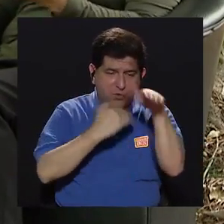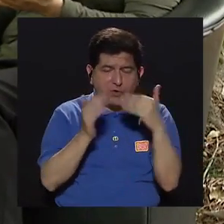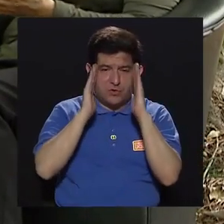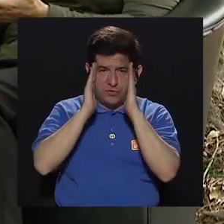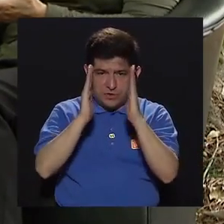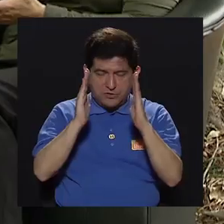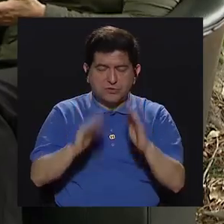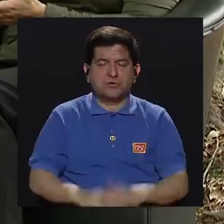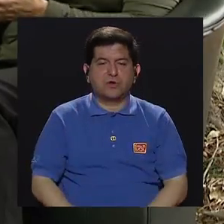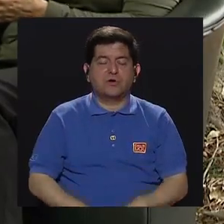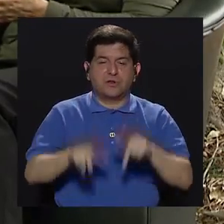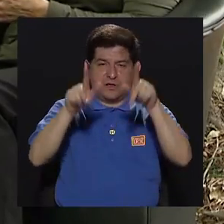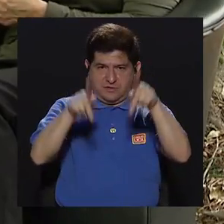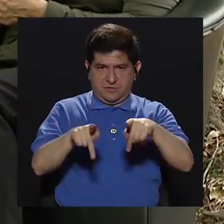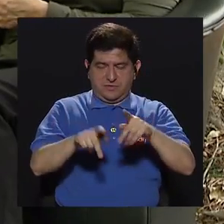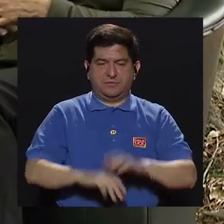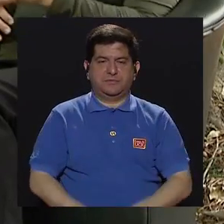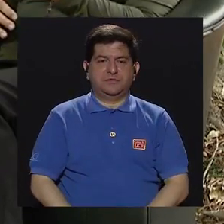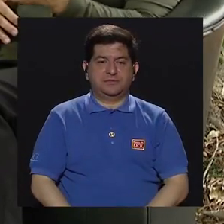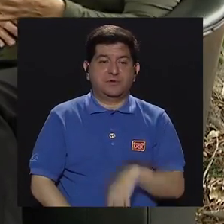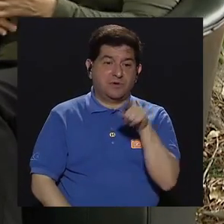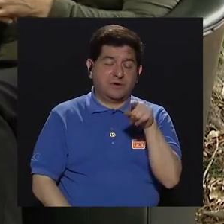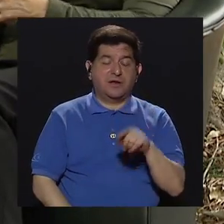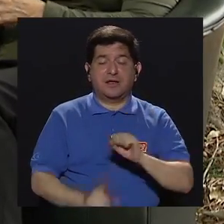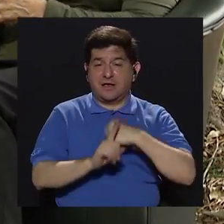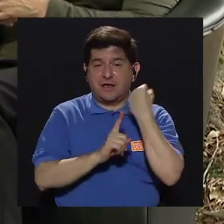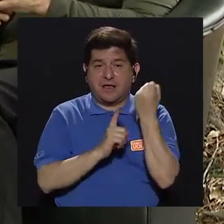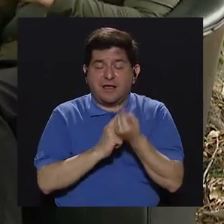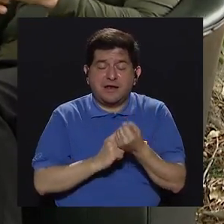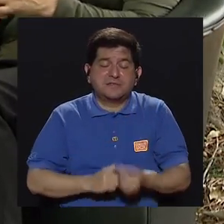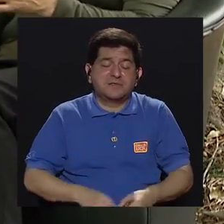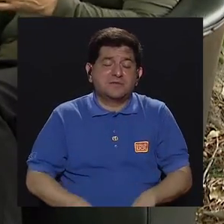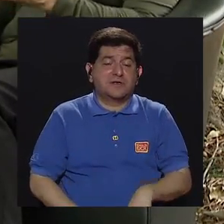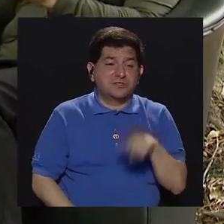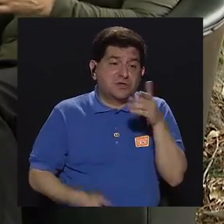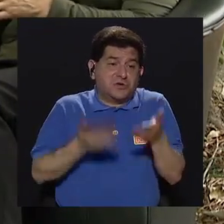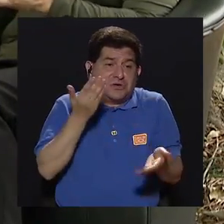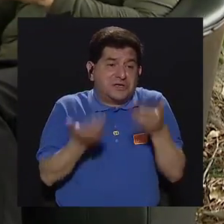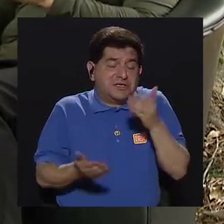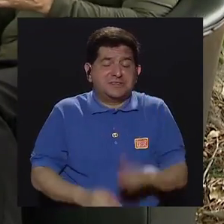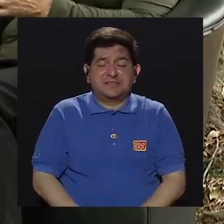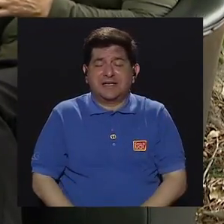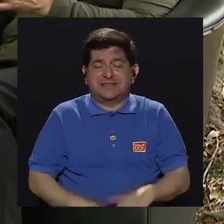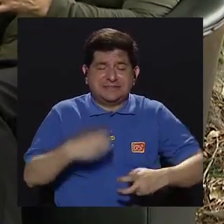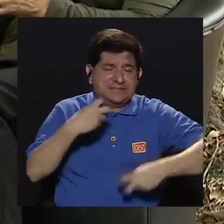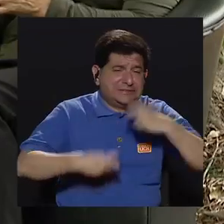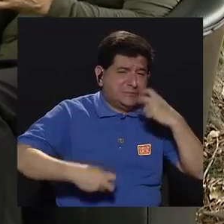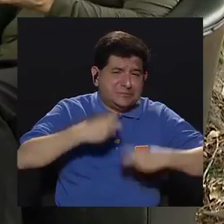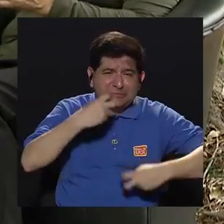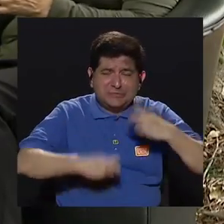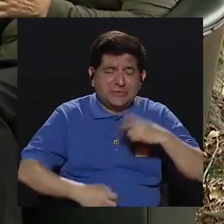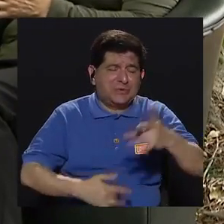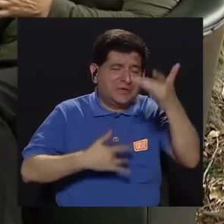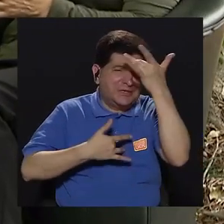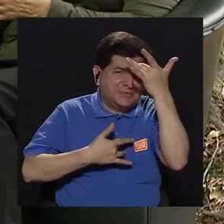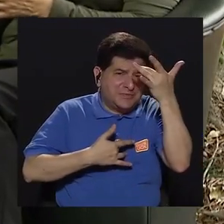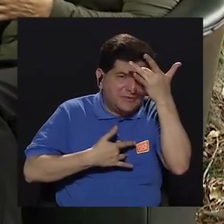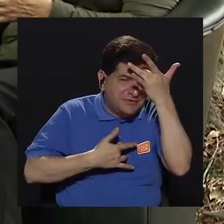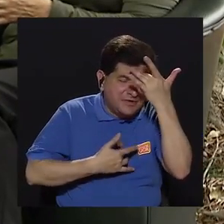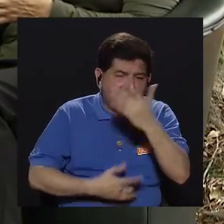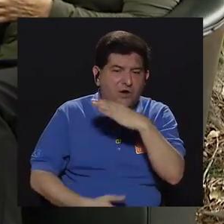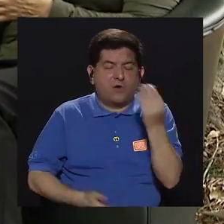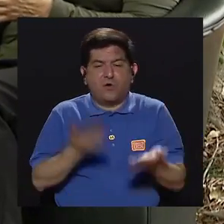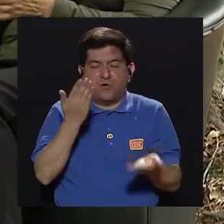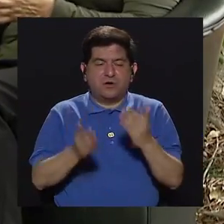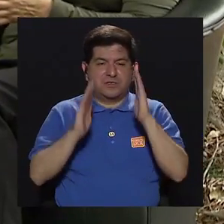de toda la atención de la persona para el individuo, que está pasando por una situación de crisis, de una enfermedad, de